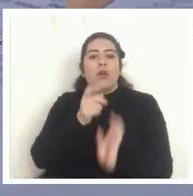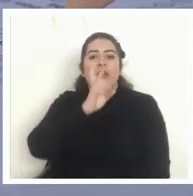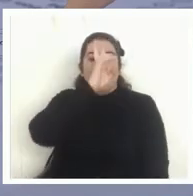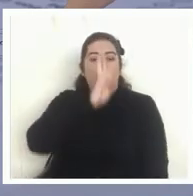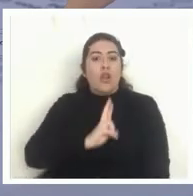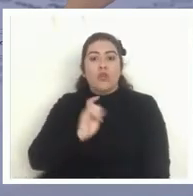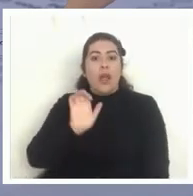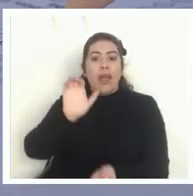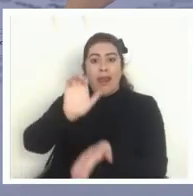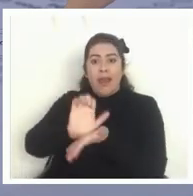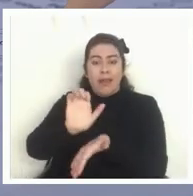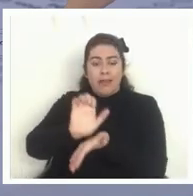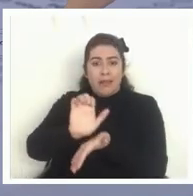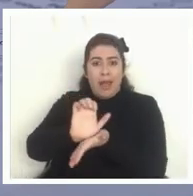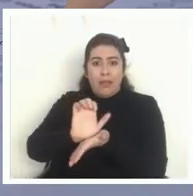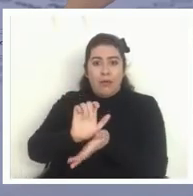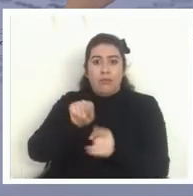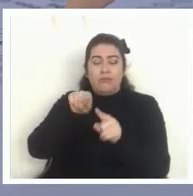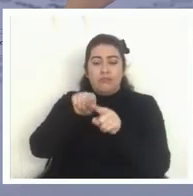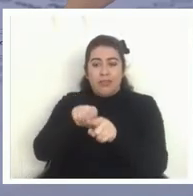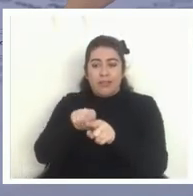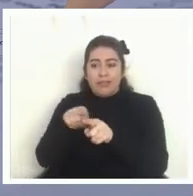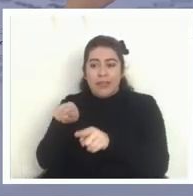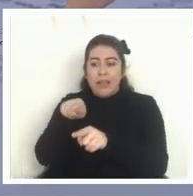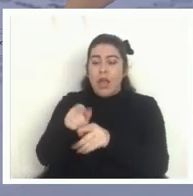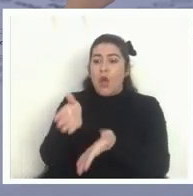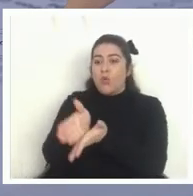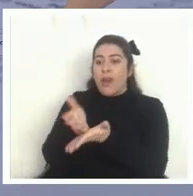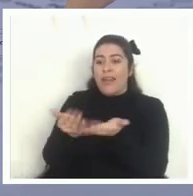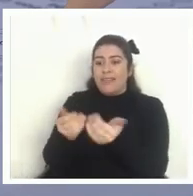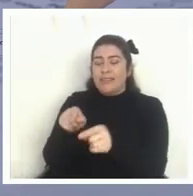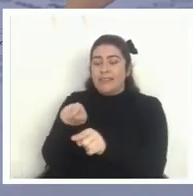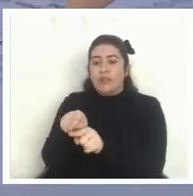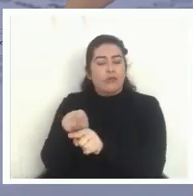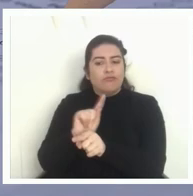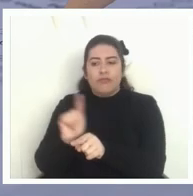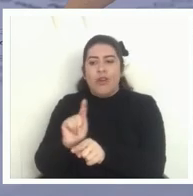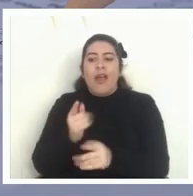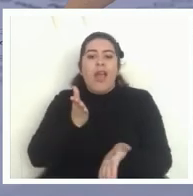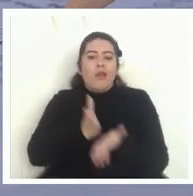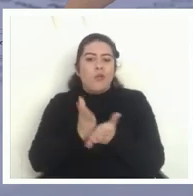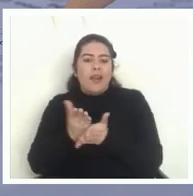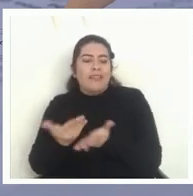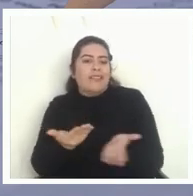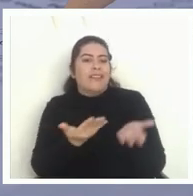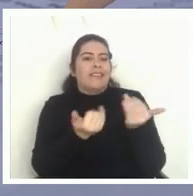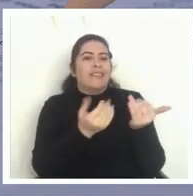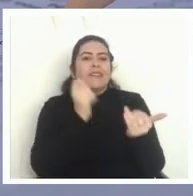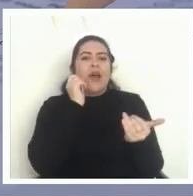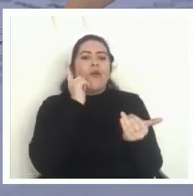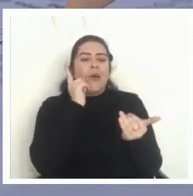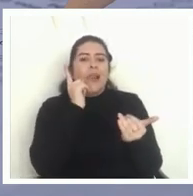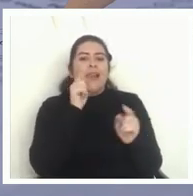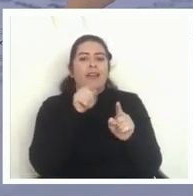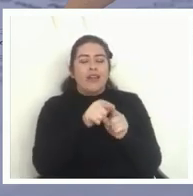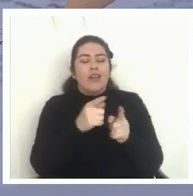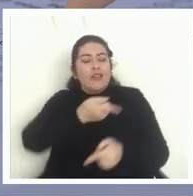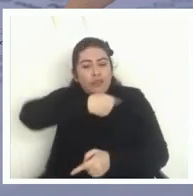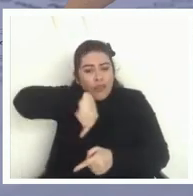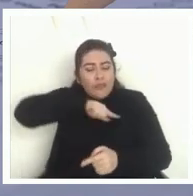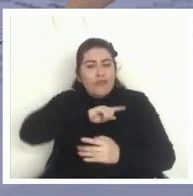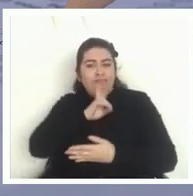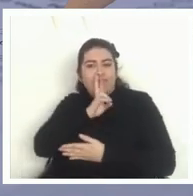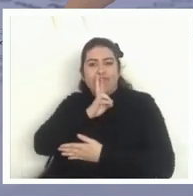le dice a las escuelas lo que necesitan sino que las escuelas manifiestan cuál es su necesidad y nosotros tratamos de responder a esa